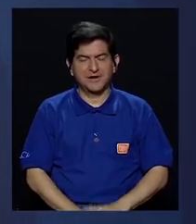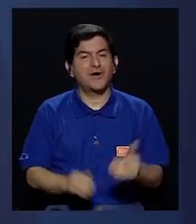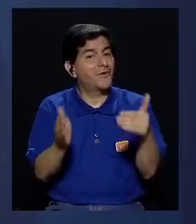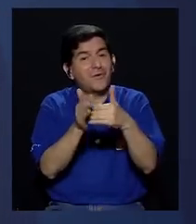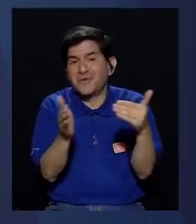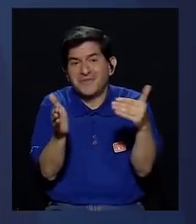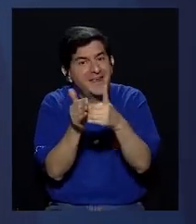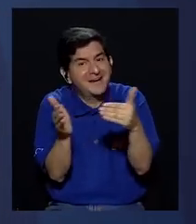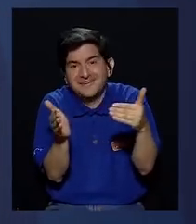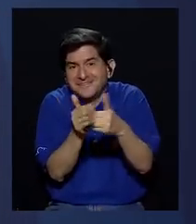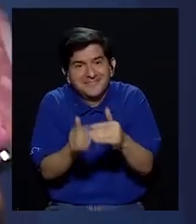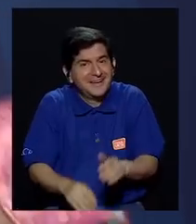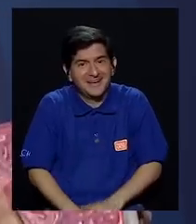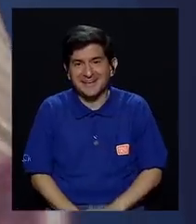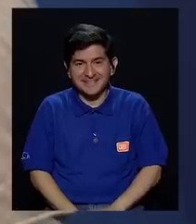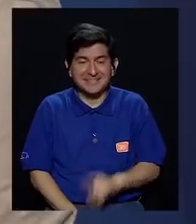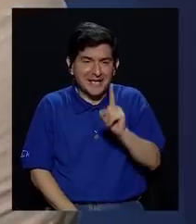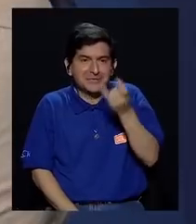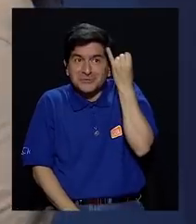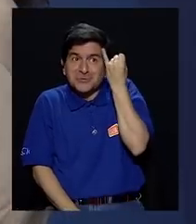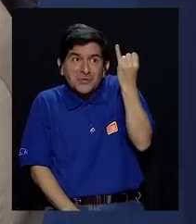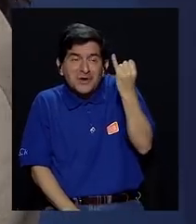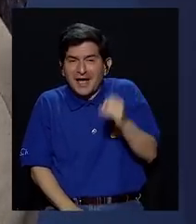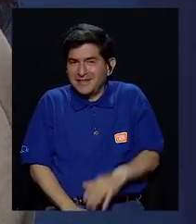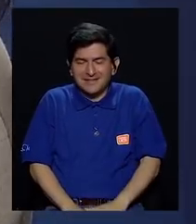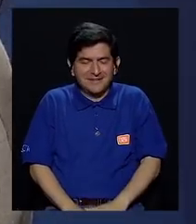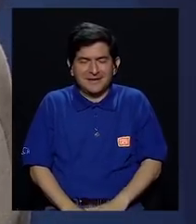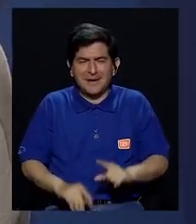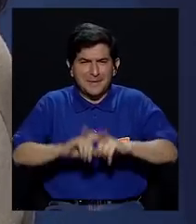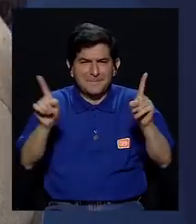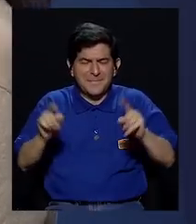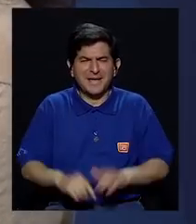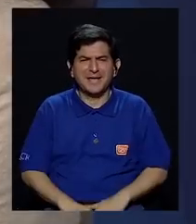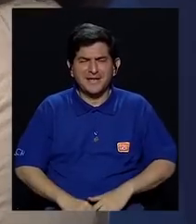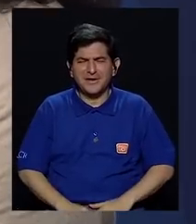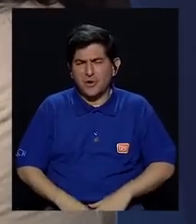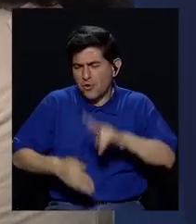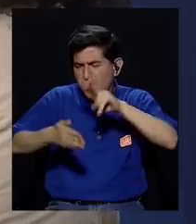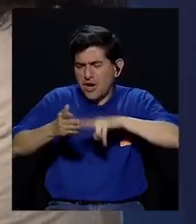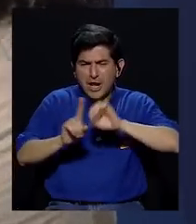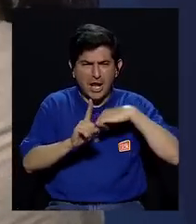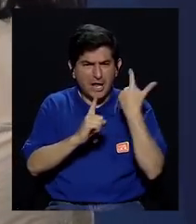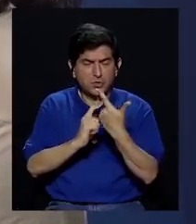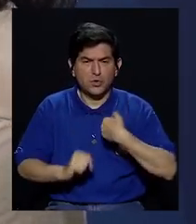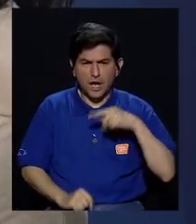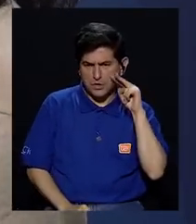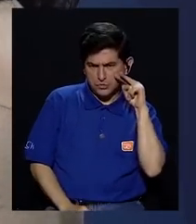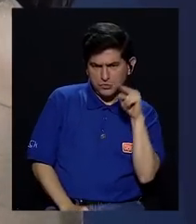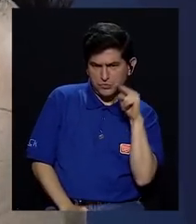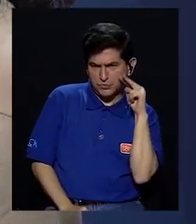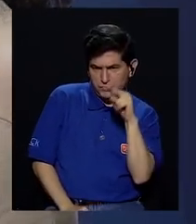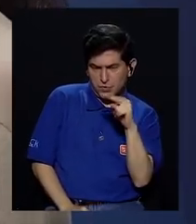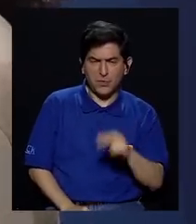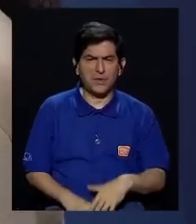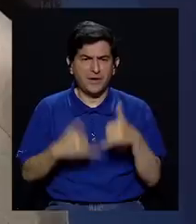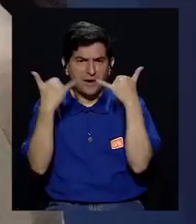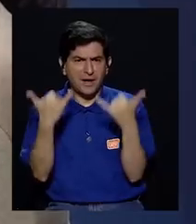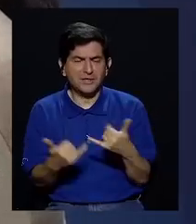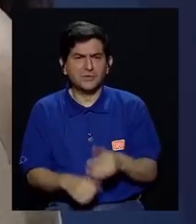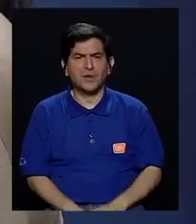De nuevo, es una especulación. Pero lo que yo observo... Lectura sociológica, netamente. Lo que yo observo en estas